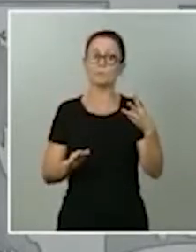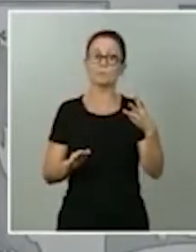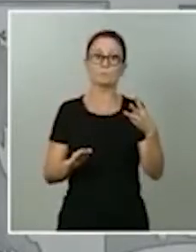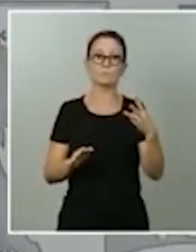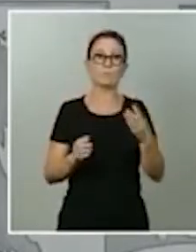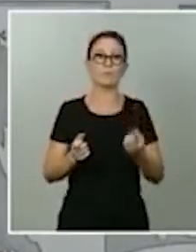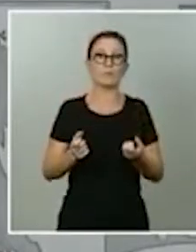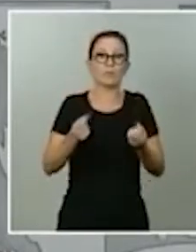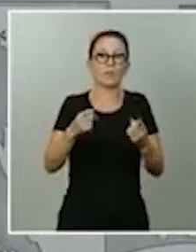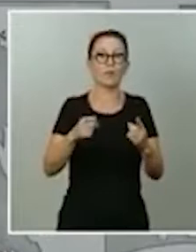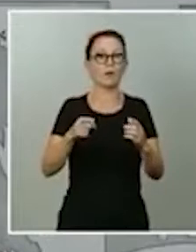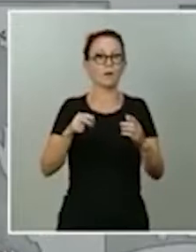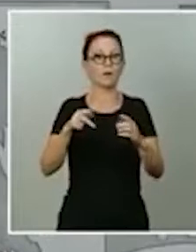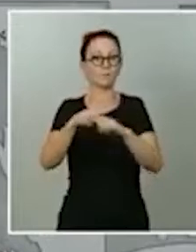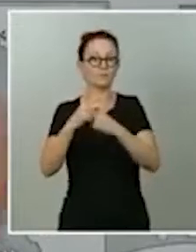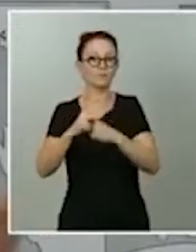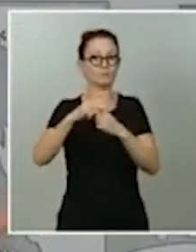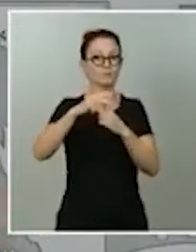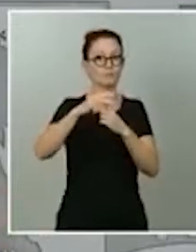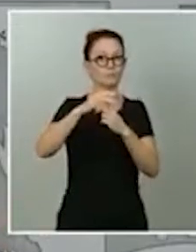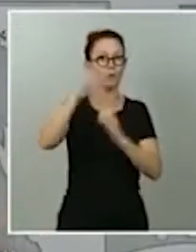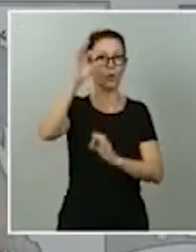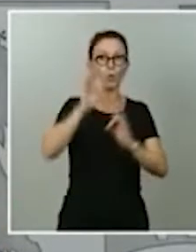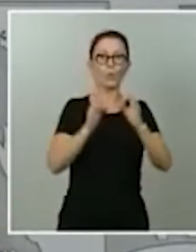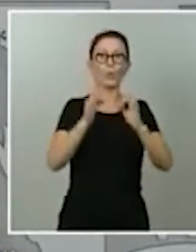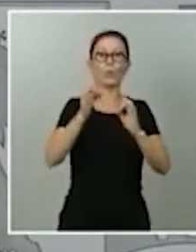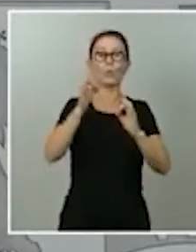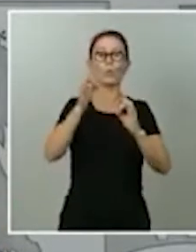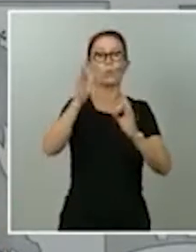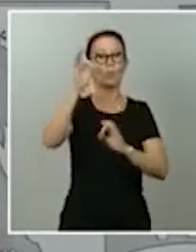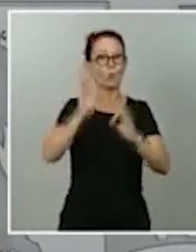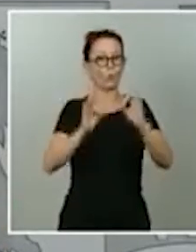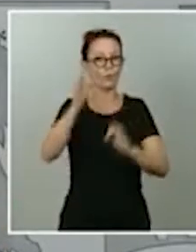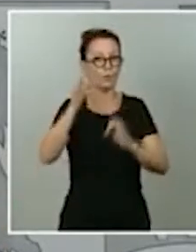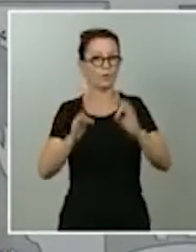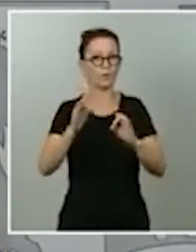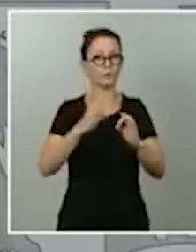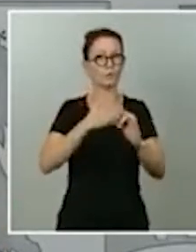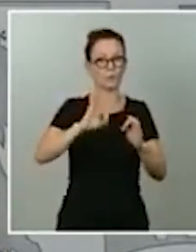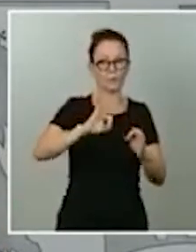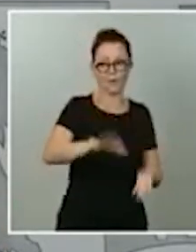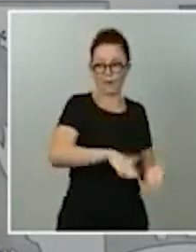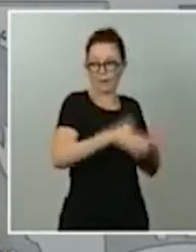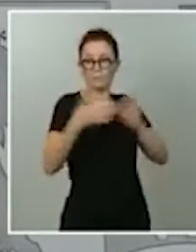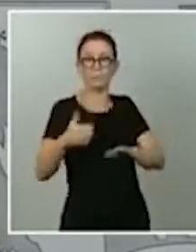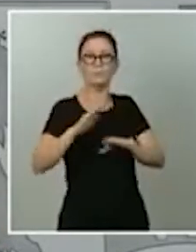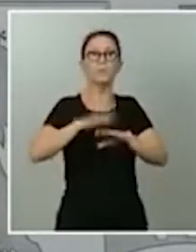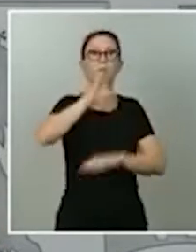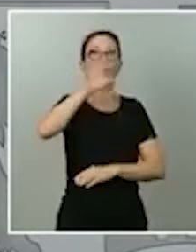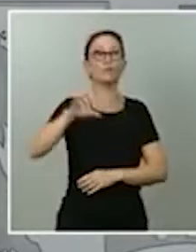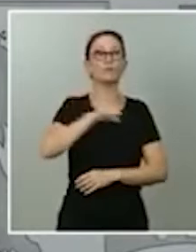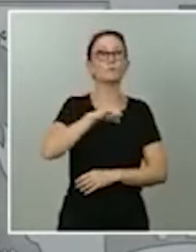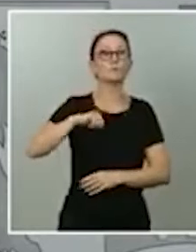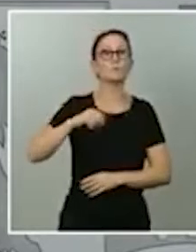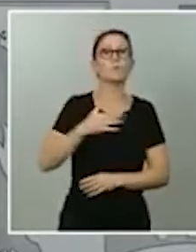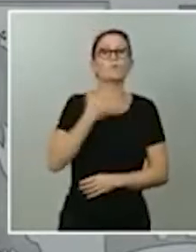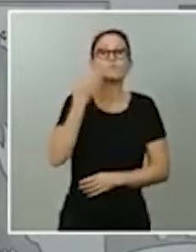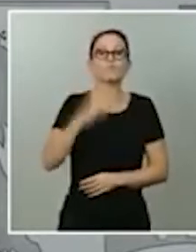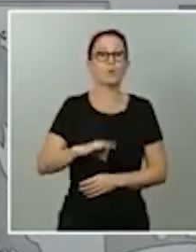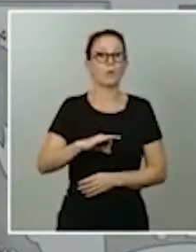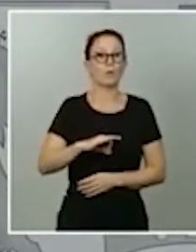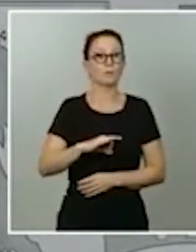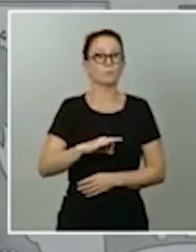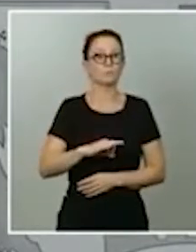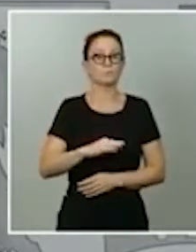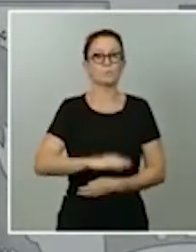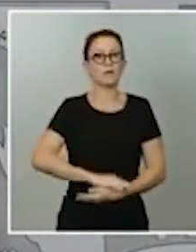que tiene nuestra Constitución y nuestro marco jurisdiccional para que las comunidades autónomas tengan todas las capacidades para poder